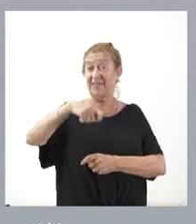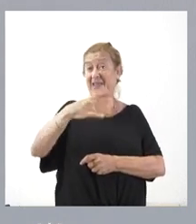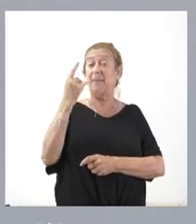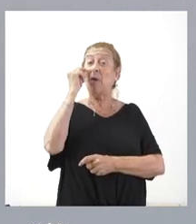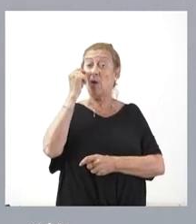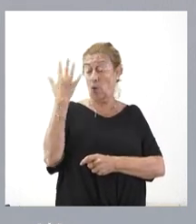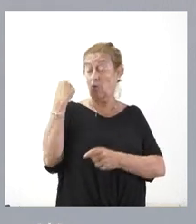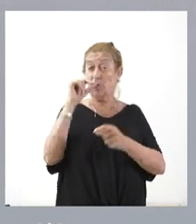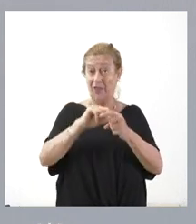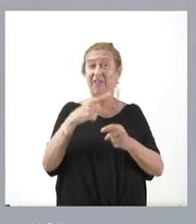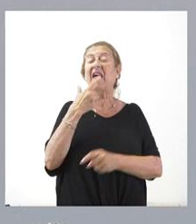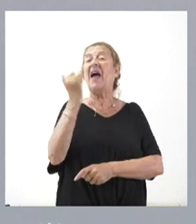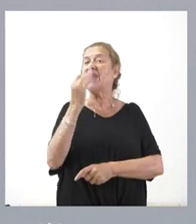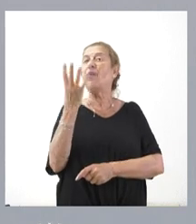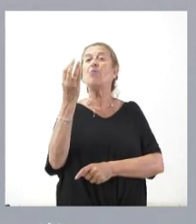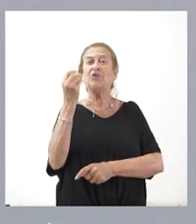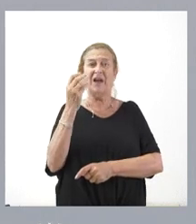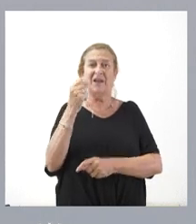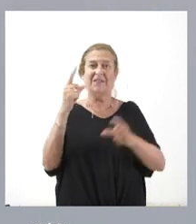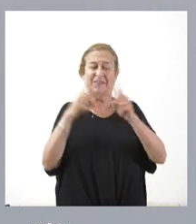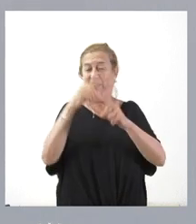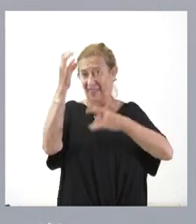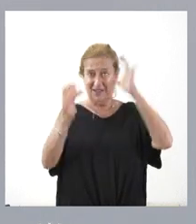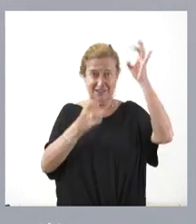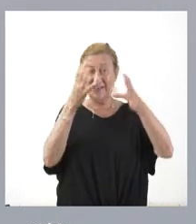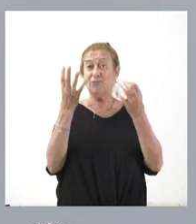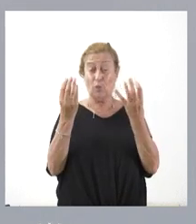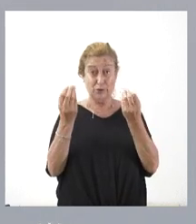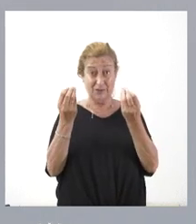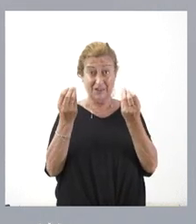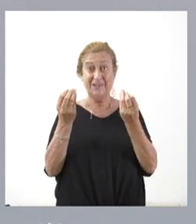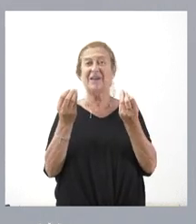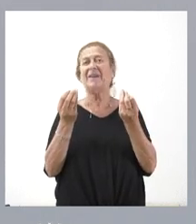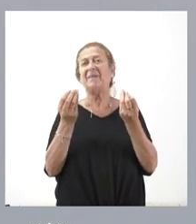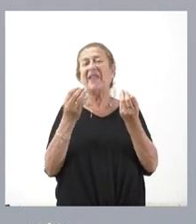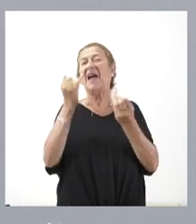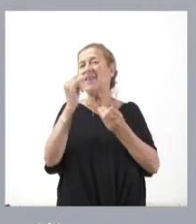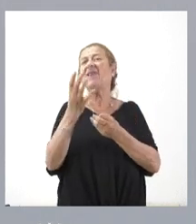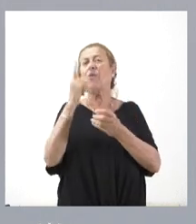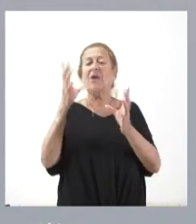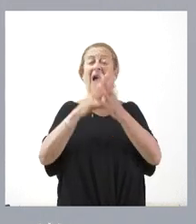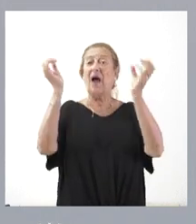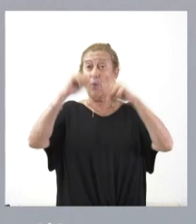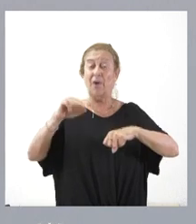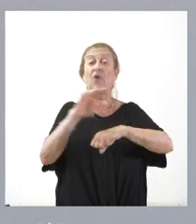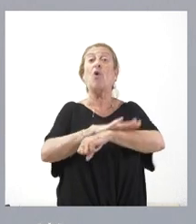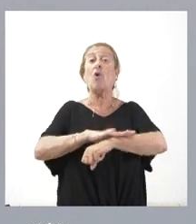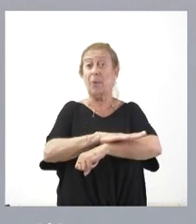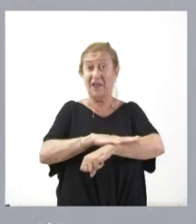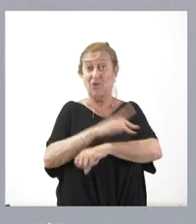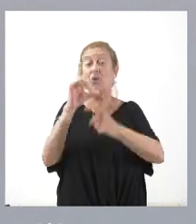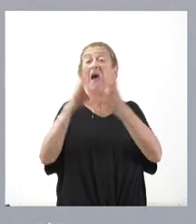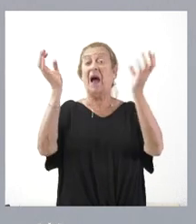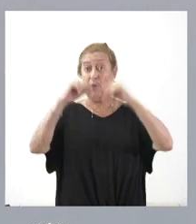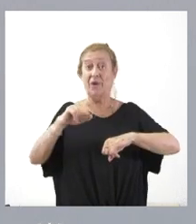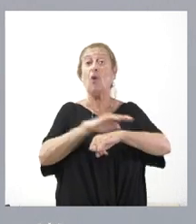hay muchas iniciativas, había muchas iniciativas, había un pacto de gobierno, un pacto de gobierno